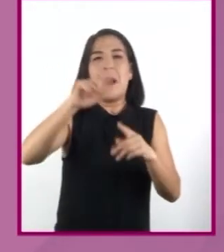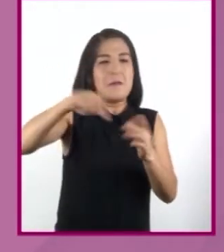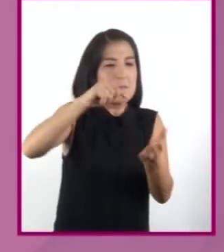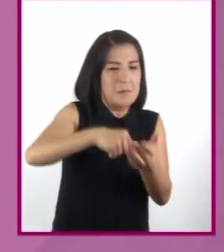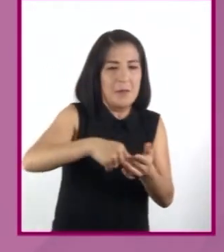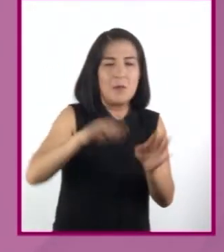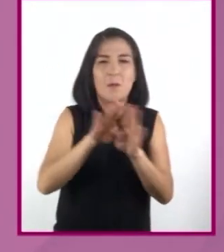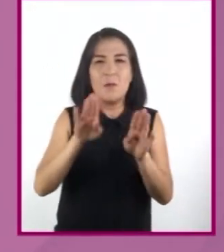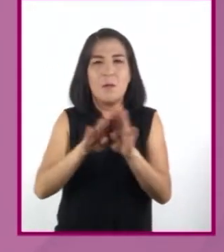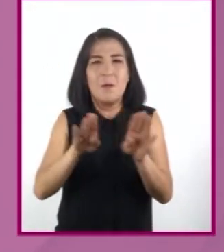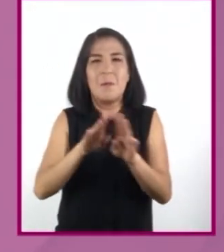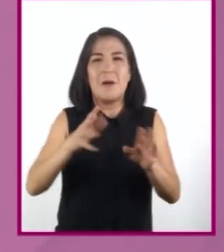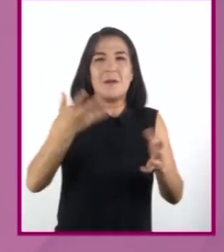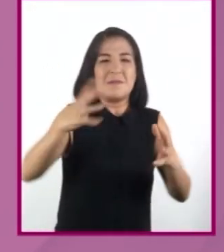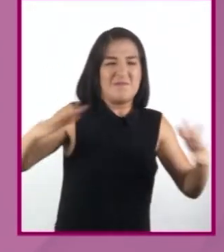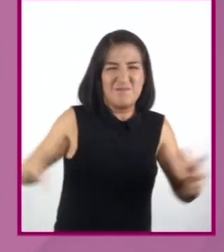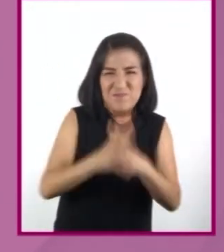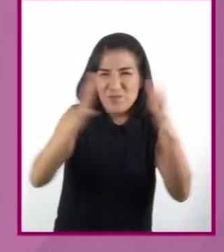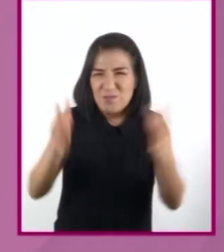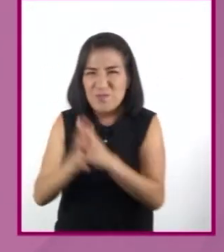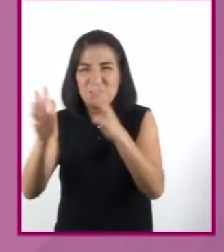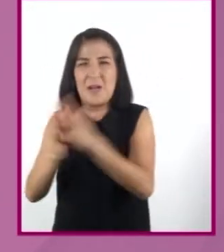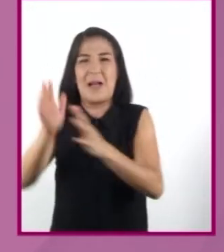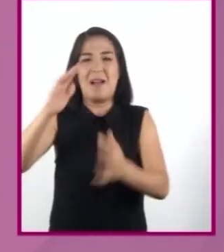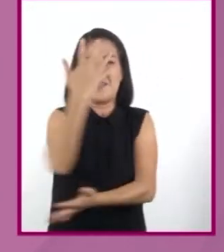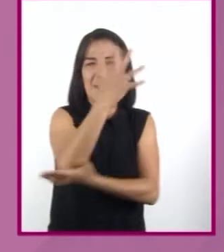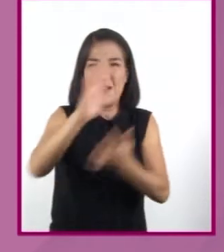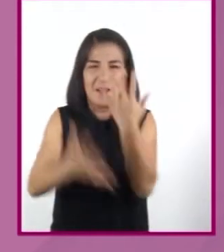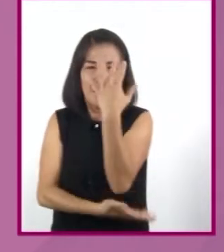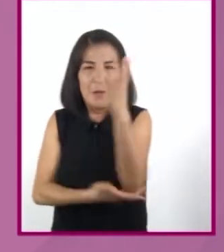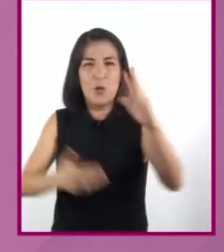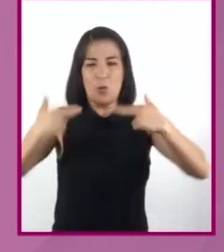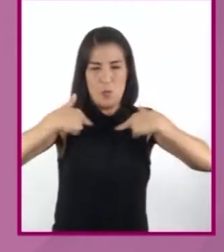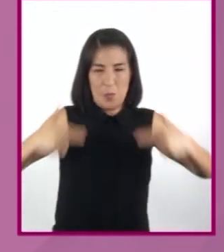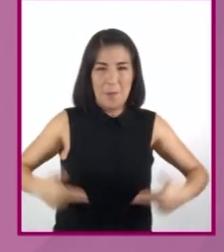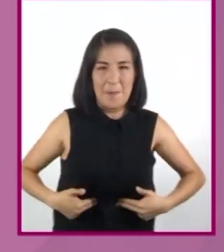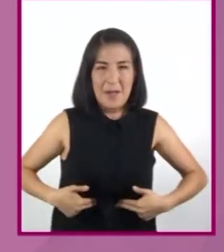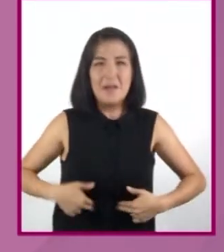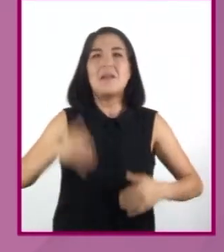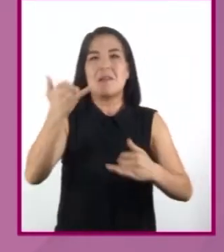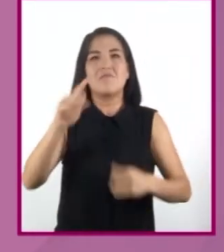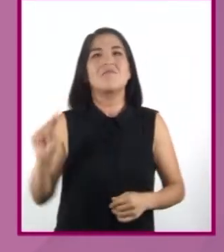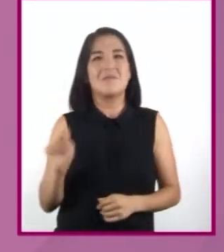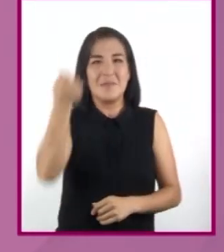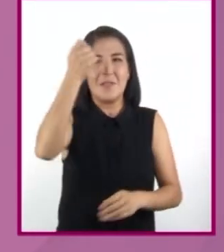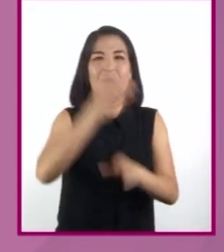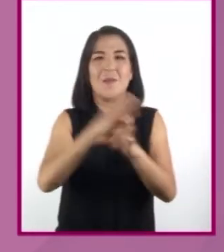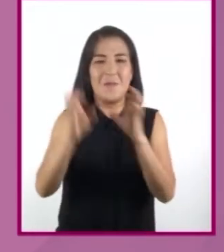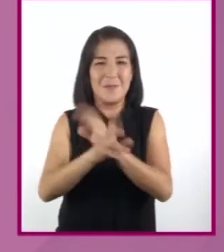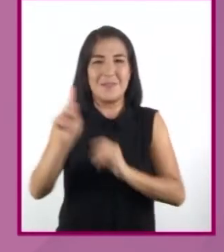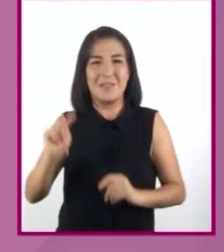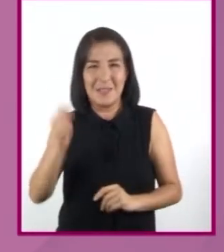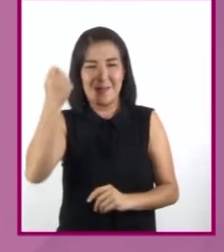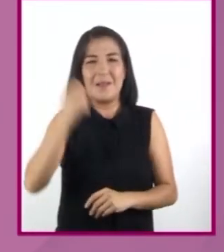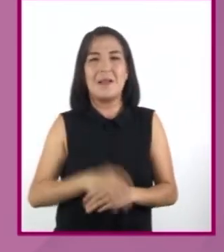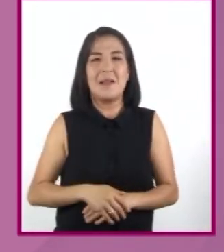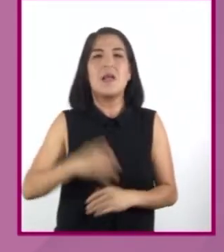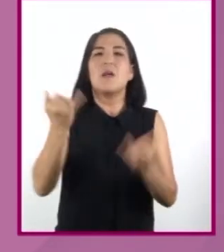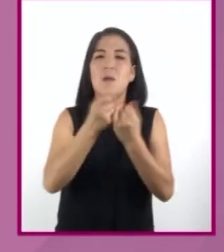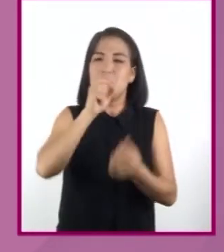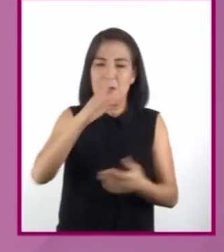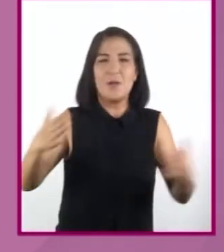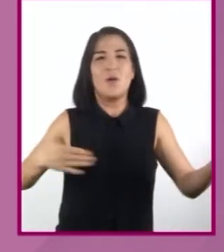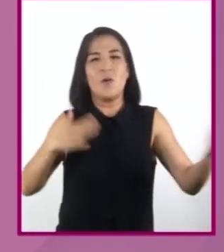que se llevan a cabo batallas entre la naturaleza, el ser humano y lo tecnológico, y en los que conviven